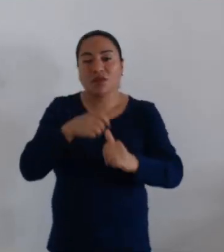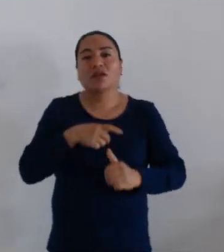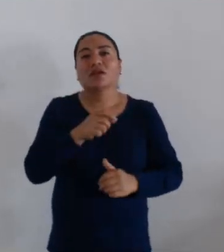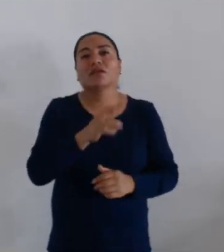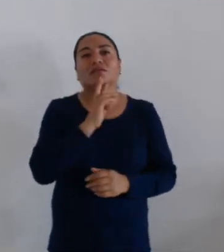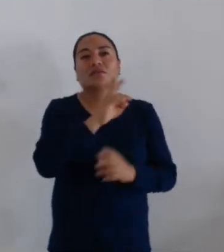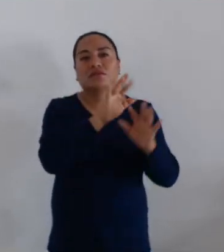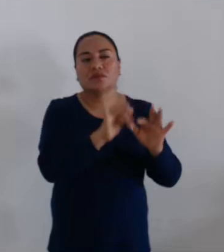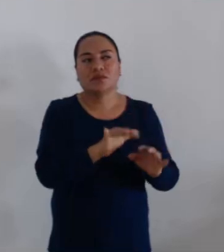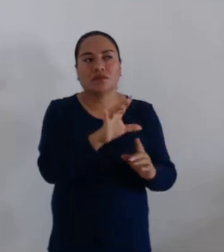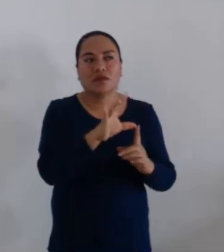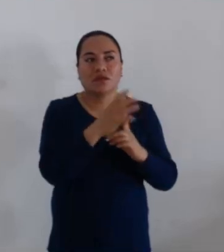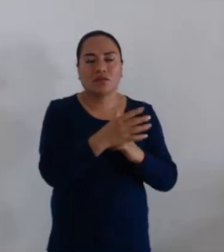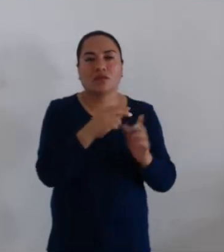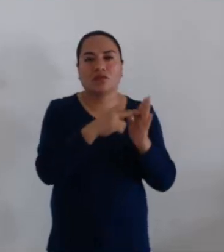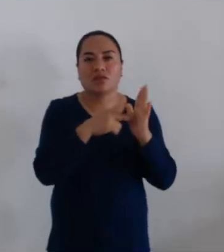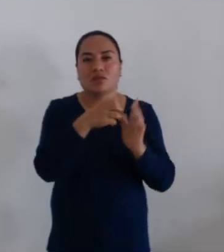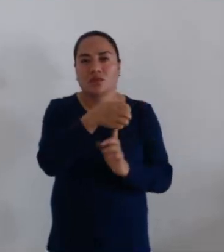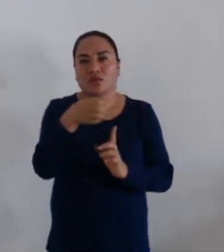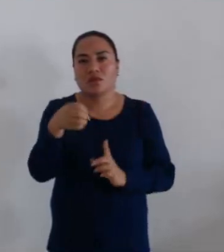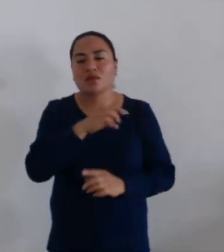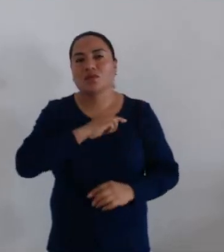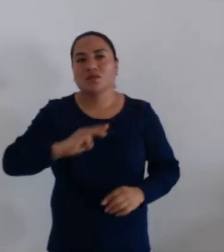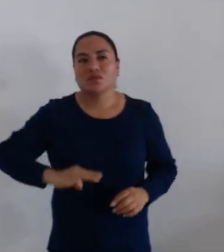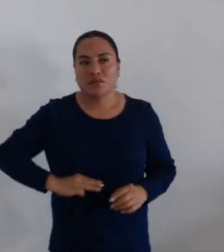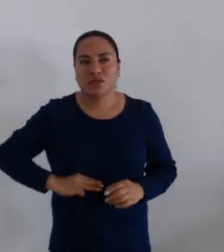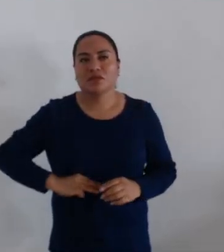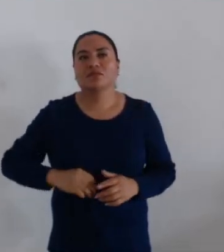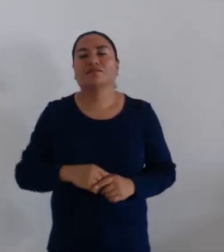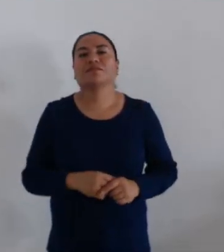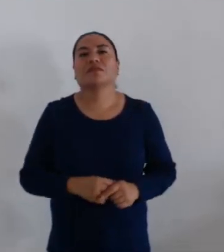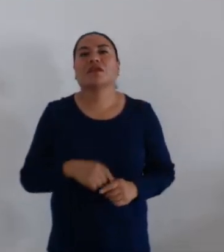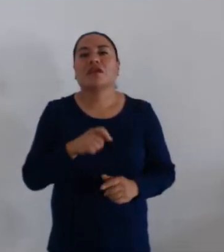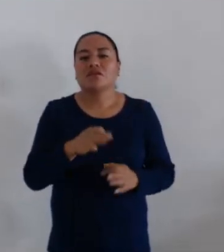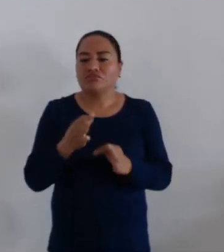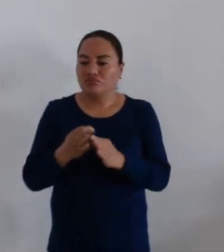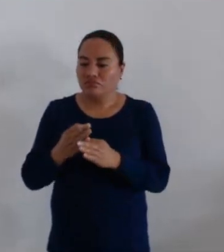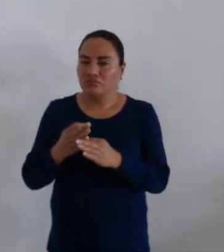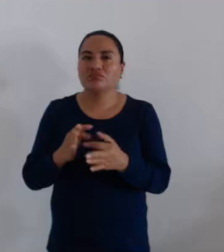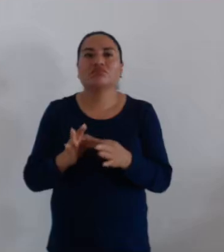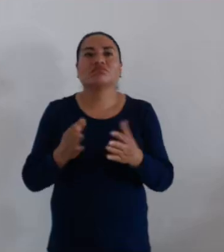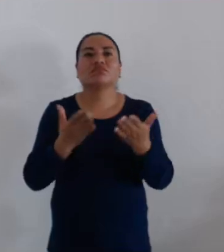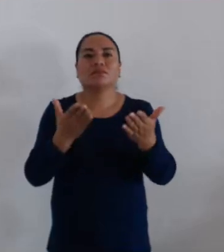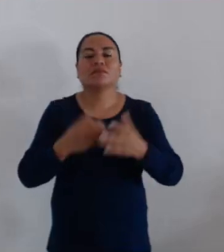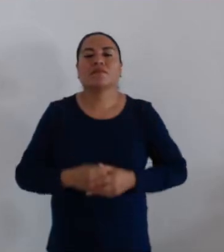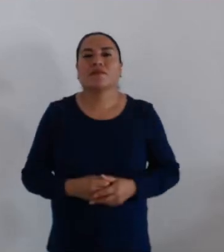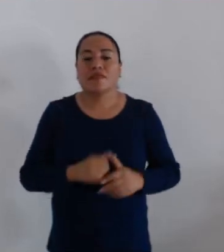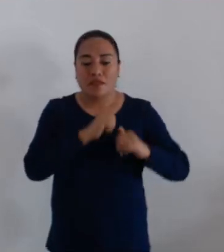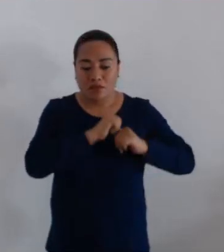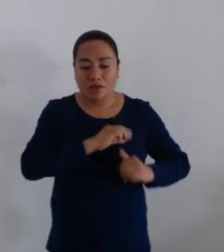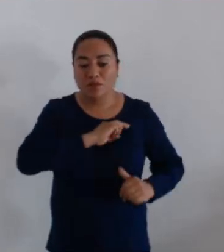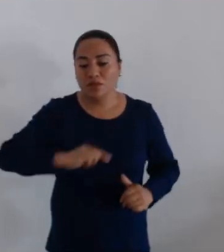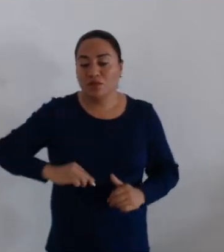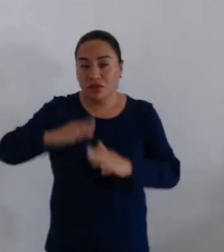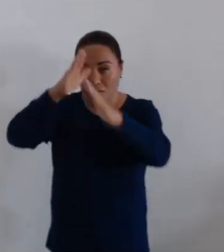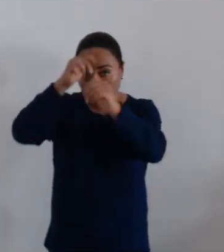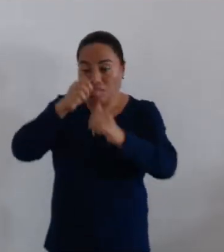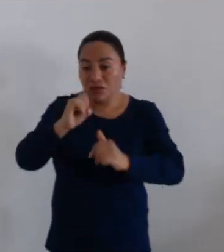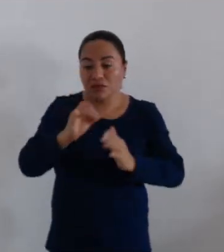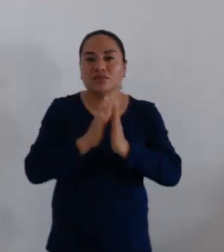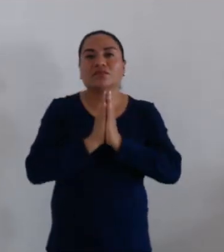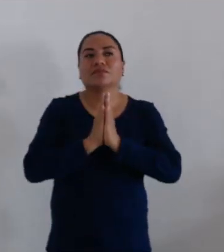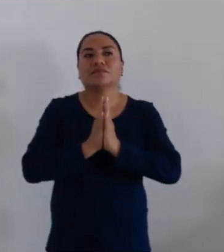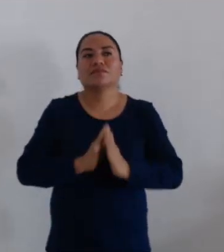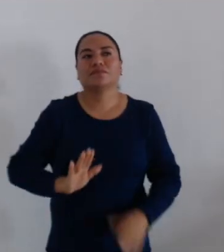dictamen emitido por la Comisión de Normatividad y Nomenclatura Municipal, con el que se acaba de dar cuenta. Quienes estén a favor de la aprobación,